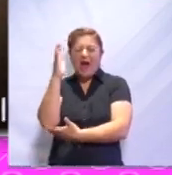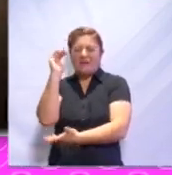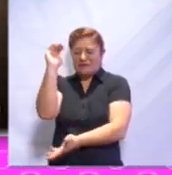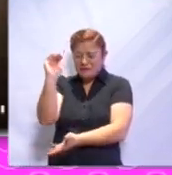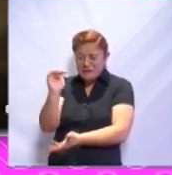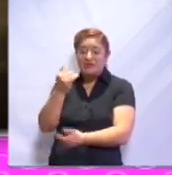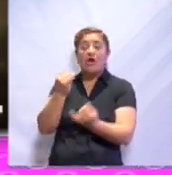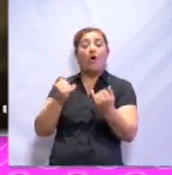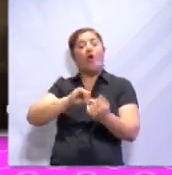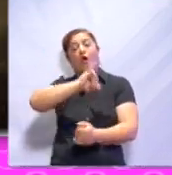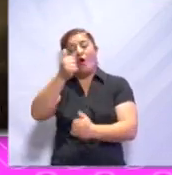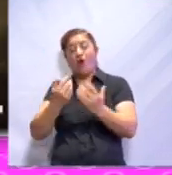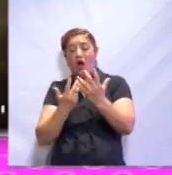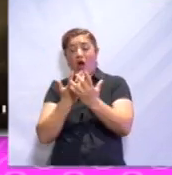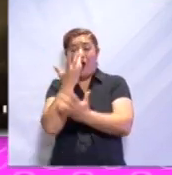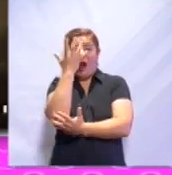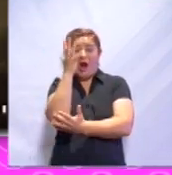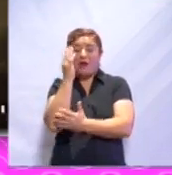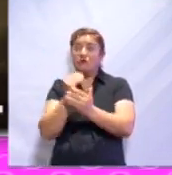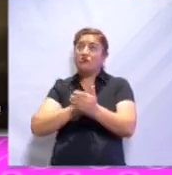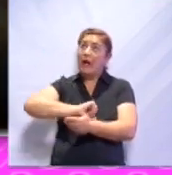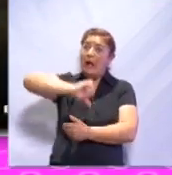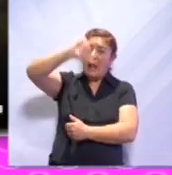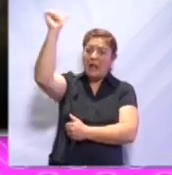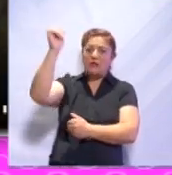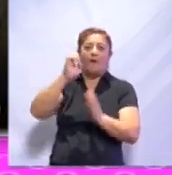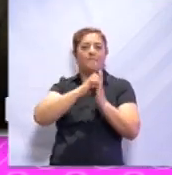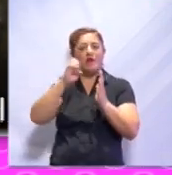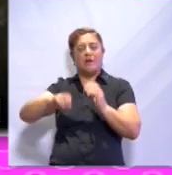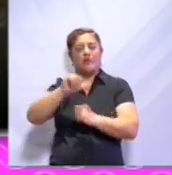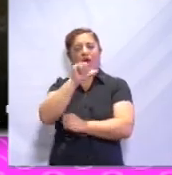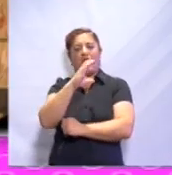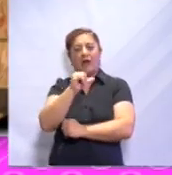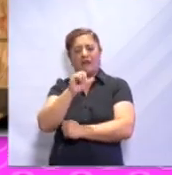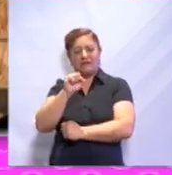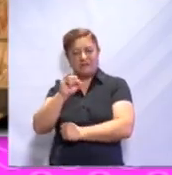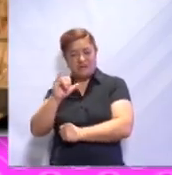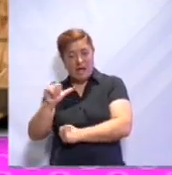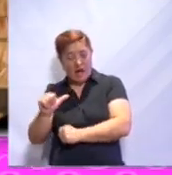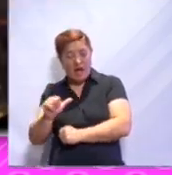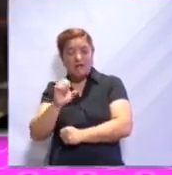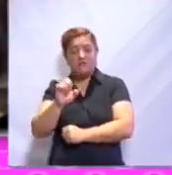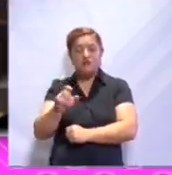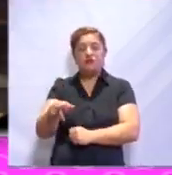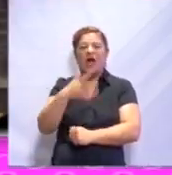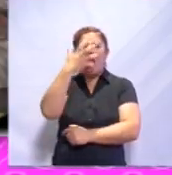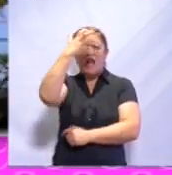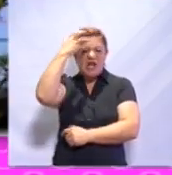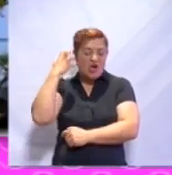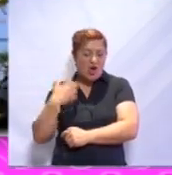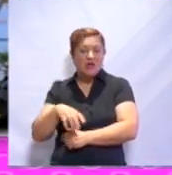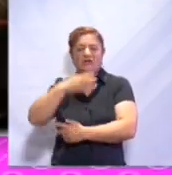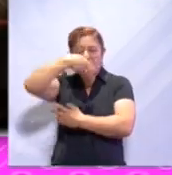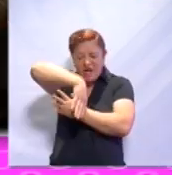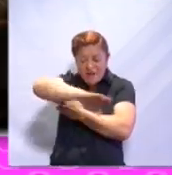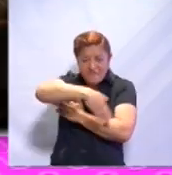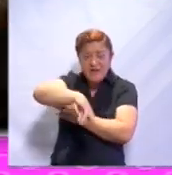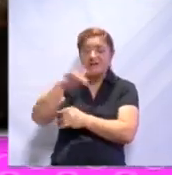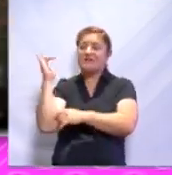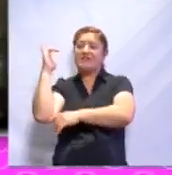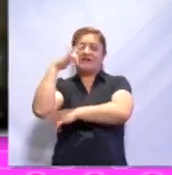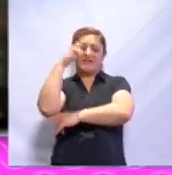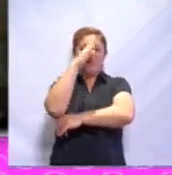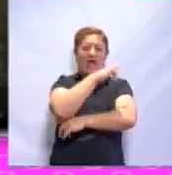árboles, como la acacia espinosa y el baobab. Leones, elefantes, jirafas y